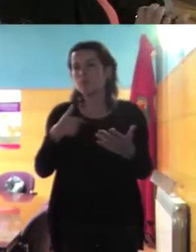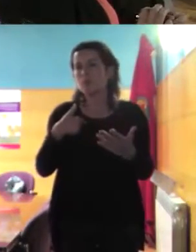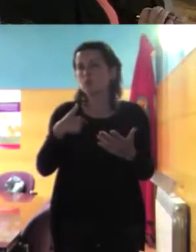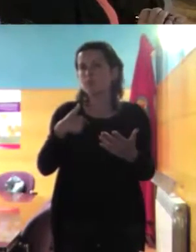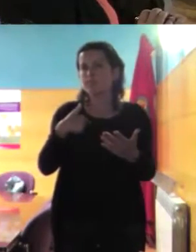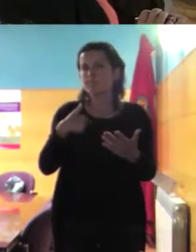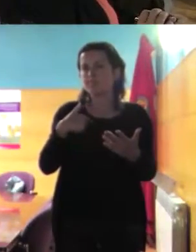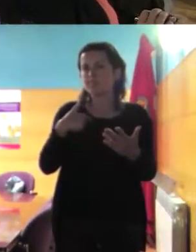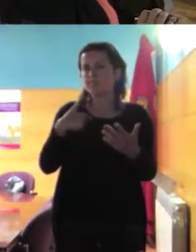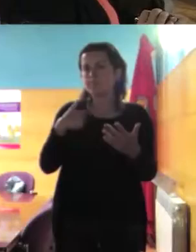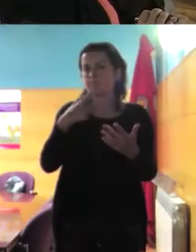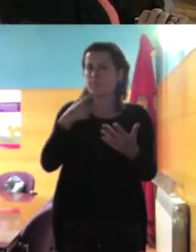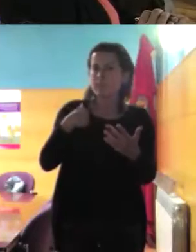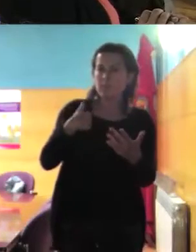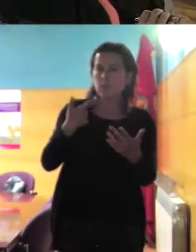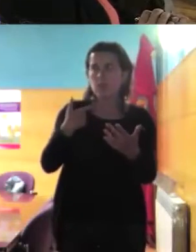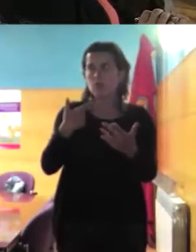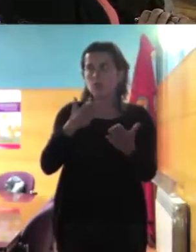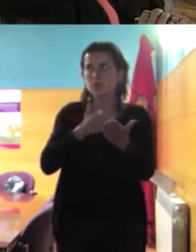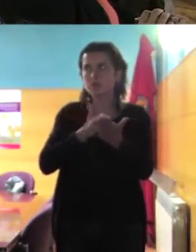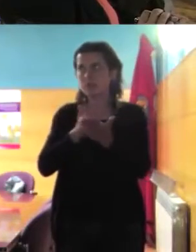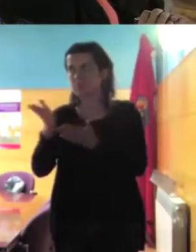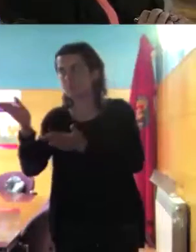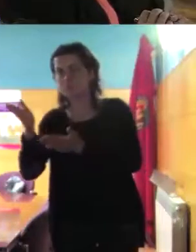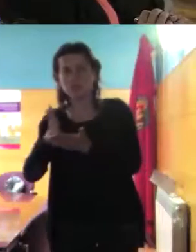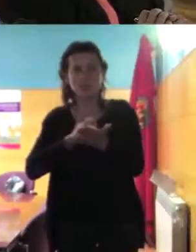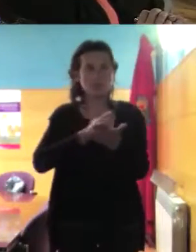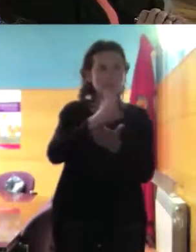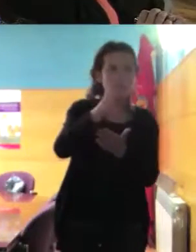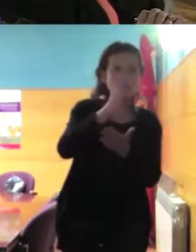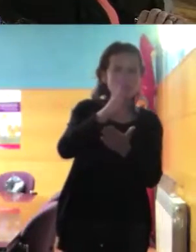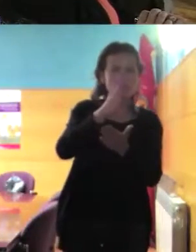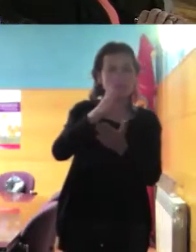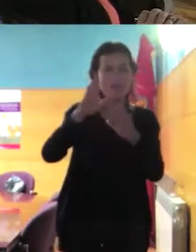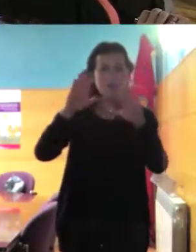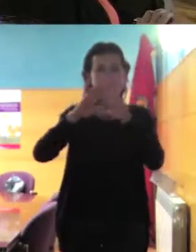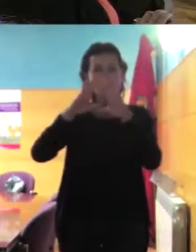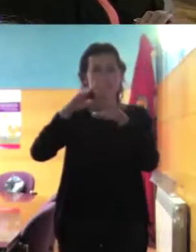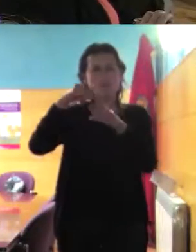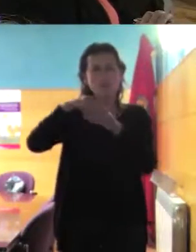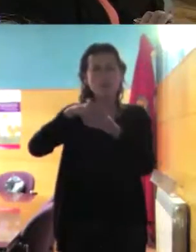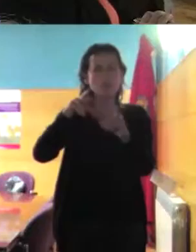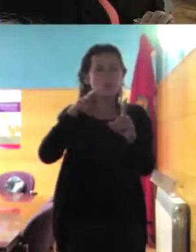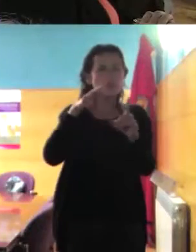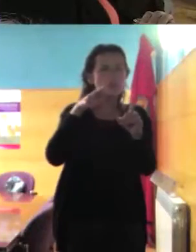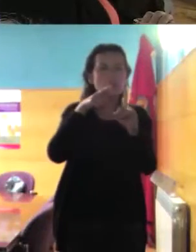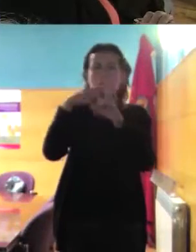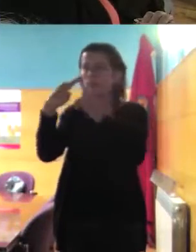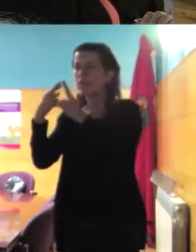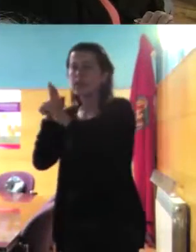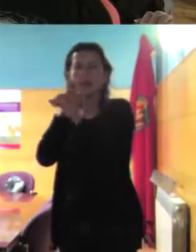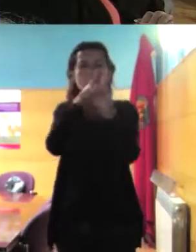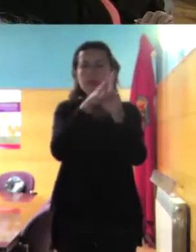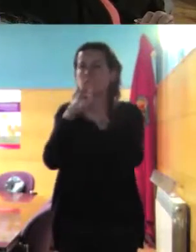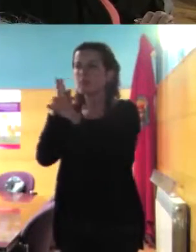dónde indican las tendencias qué es lo que debemos tomar como referencia o bueno no